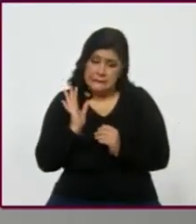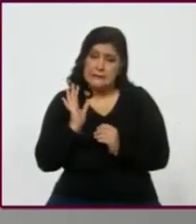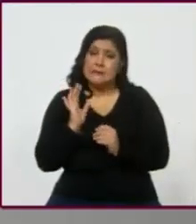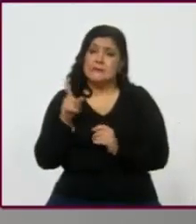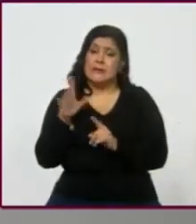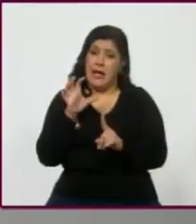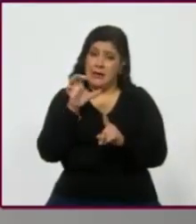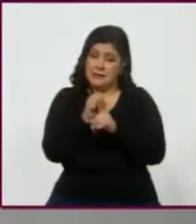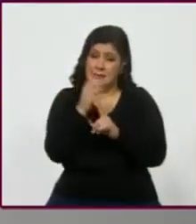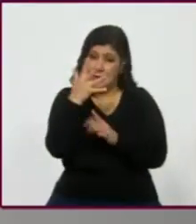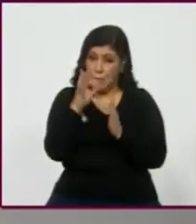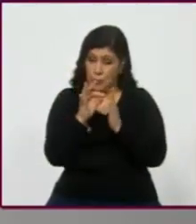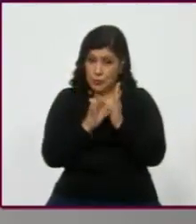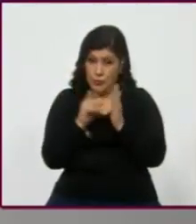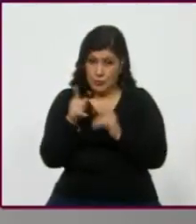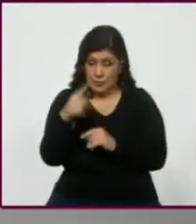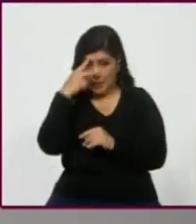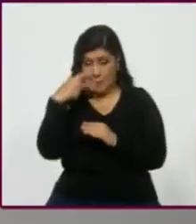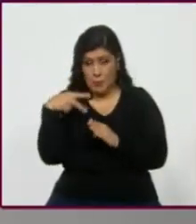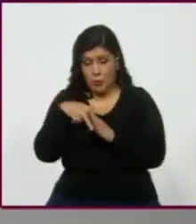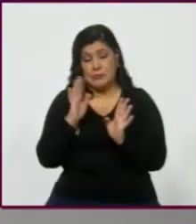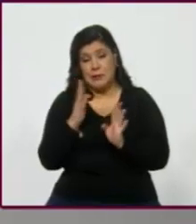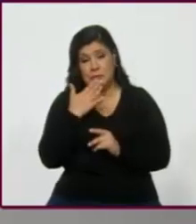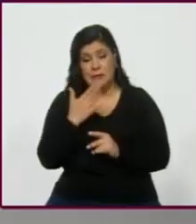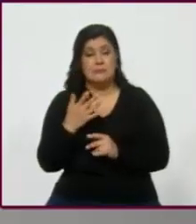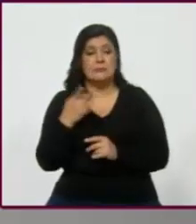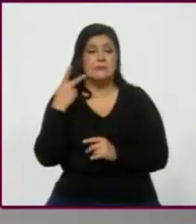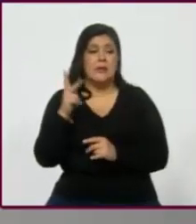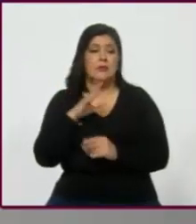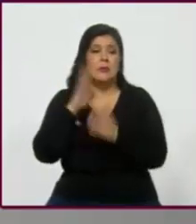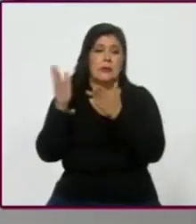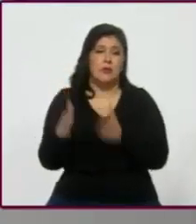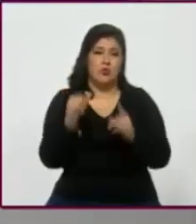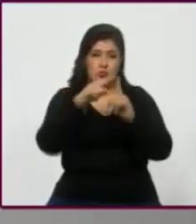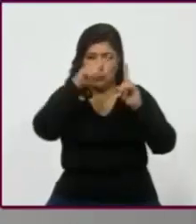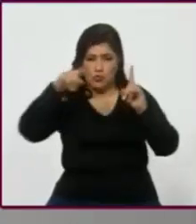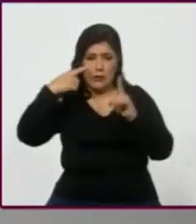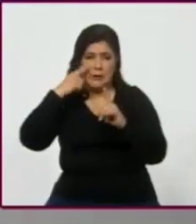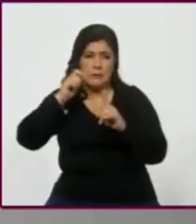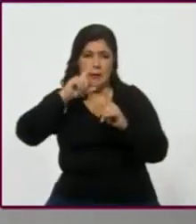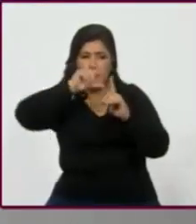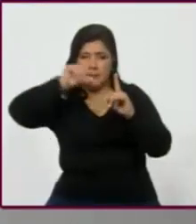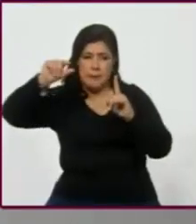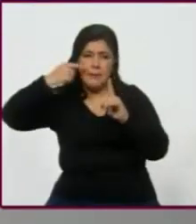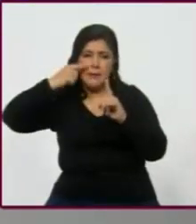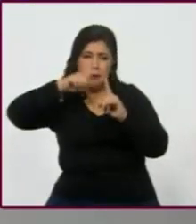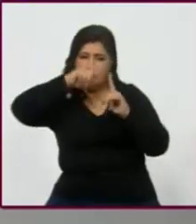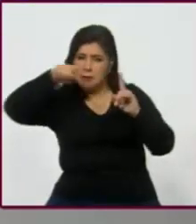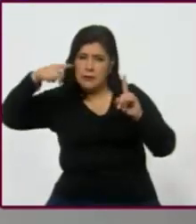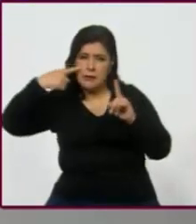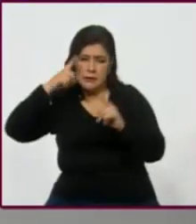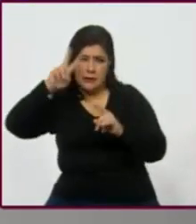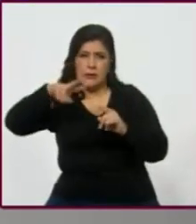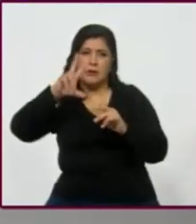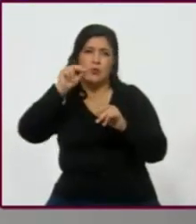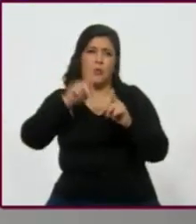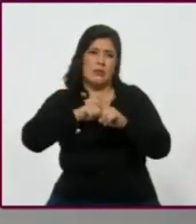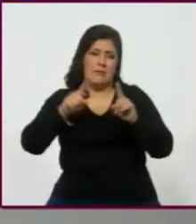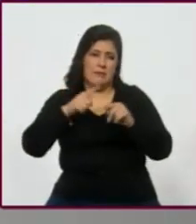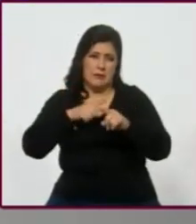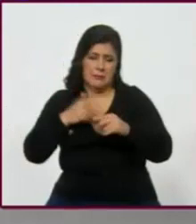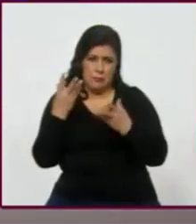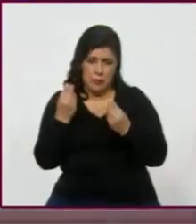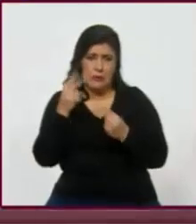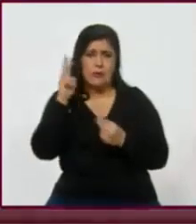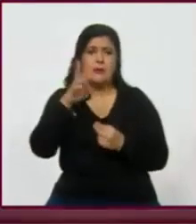bien. Está muy bien para él, ¿no? Bueno, siguiente gráfico, que es uno que no presenta muchos sesgos, ¿no? Es este prácticamente por